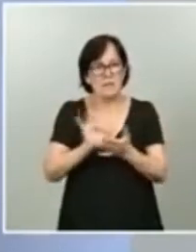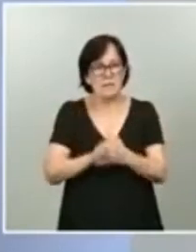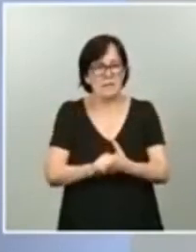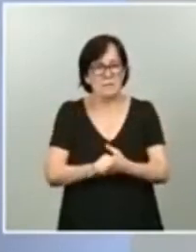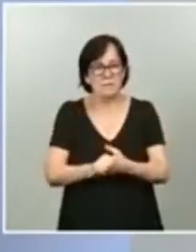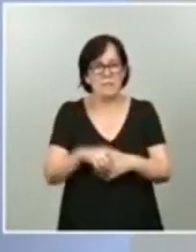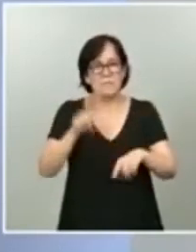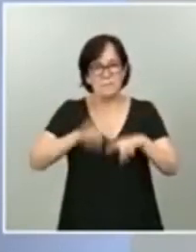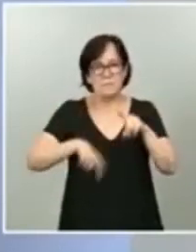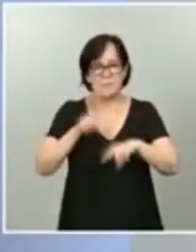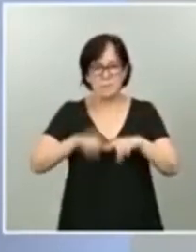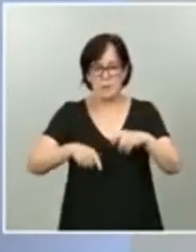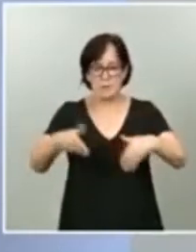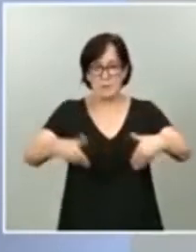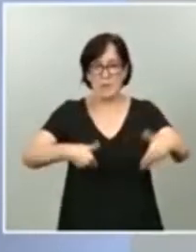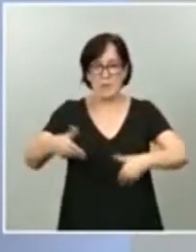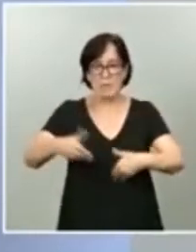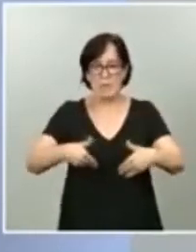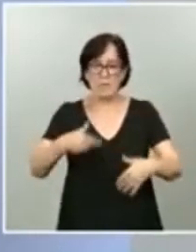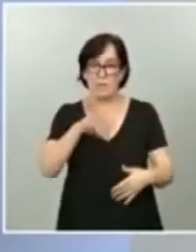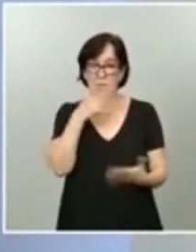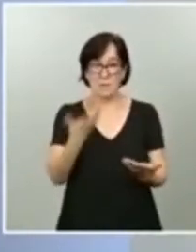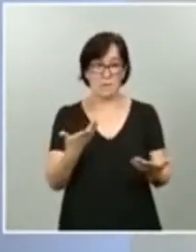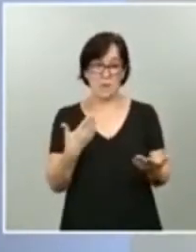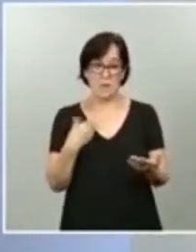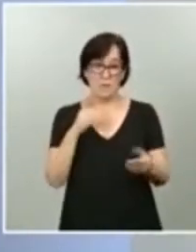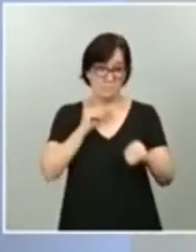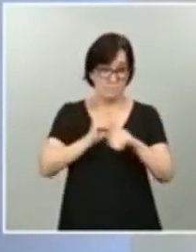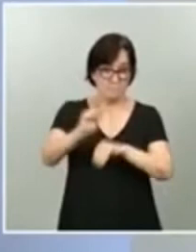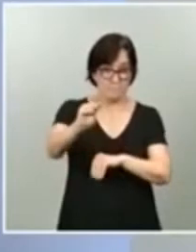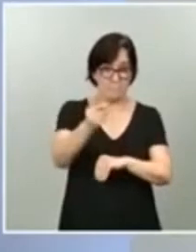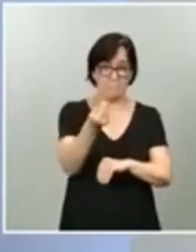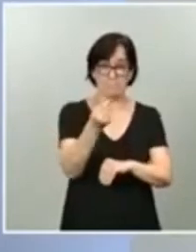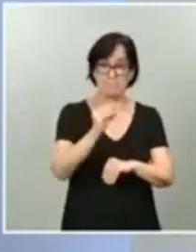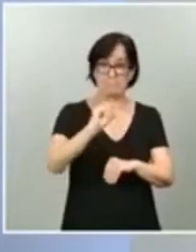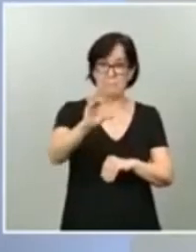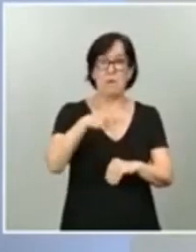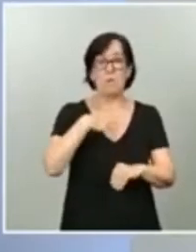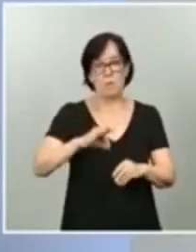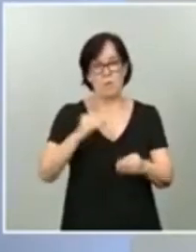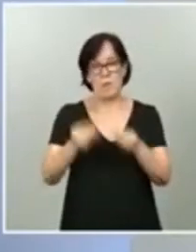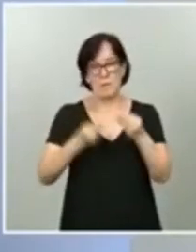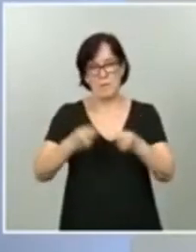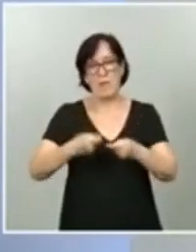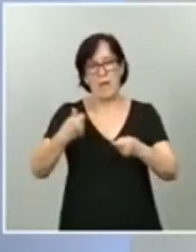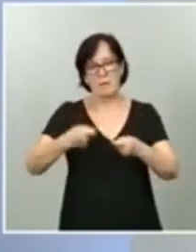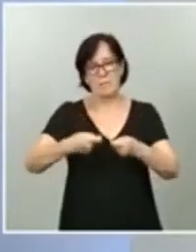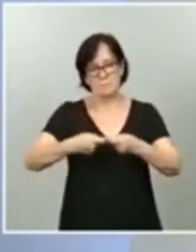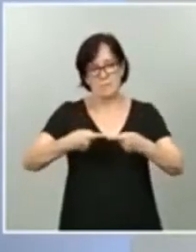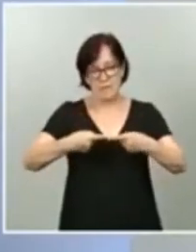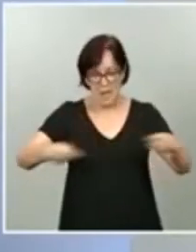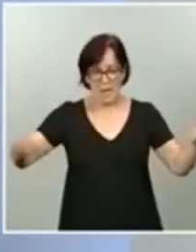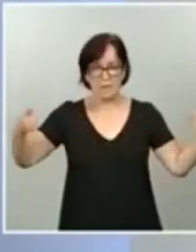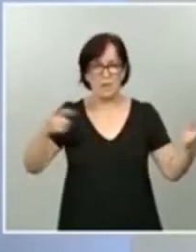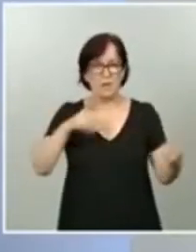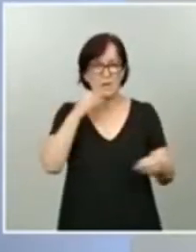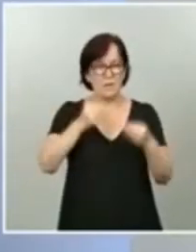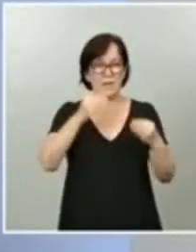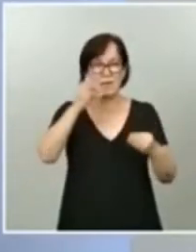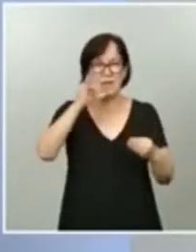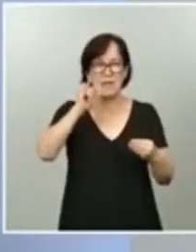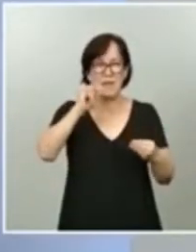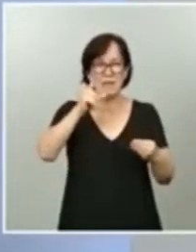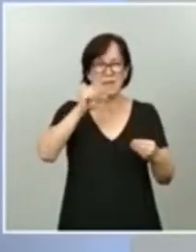de la demanda. Pero yo creo que con esta línea de ayuda vamos a poderlo hacerlo más extensivo. Y en cuanto a SEIDSA, la sociedad